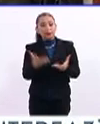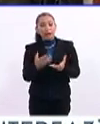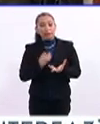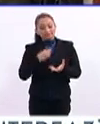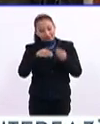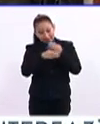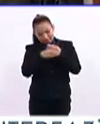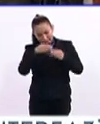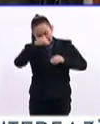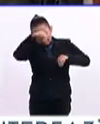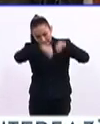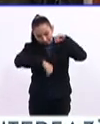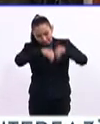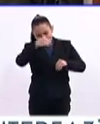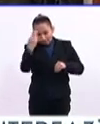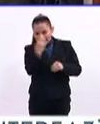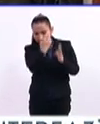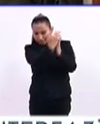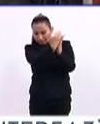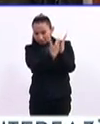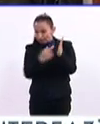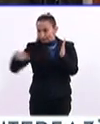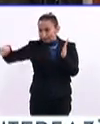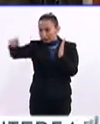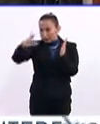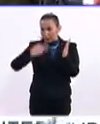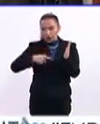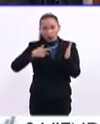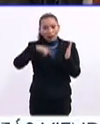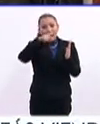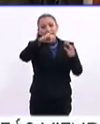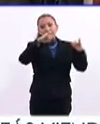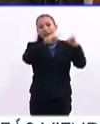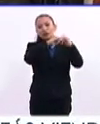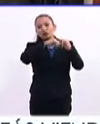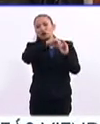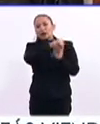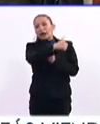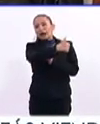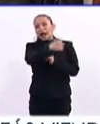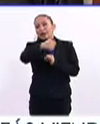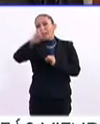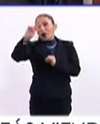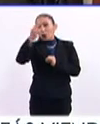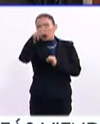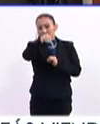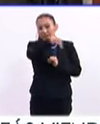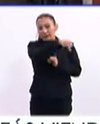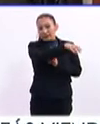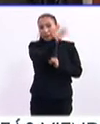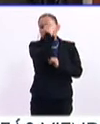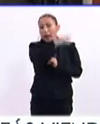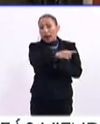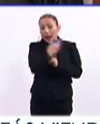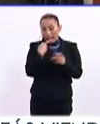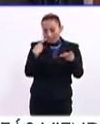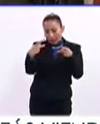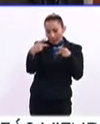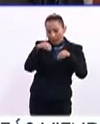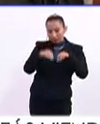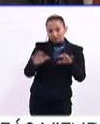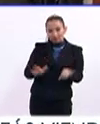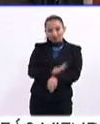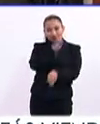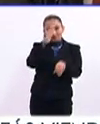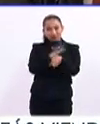herramientas necesarias con la sociedad y las instituciones de educación superior para desarrollar la